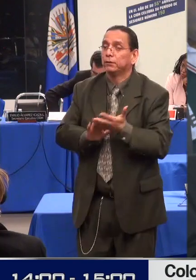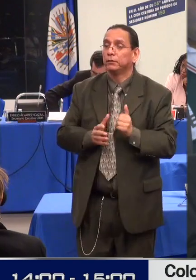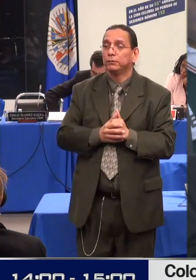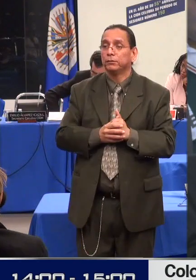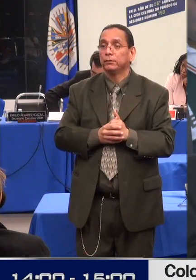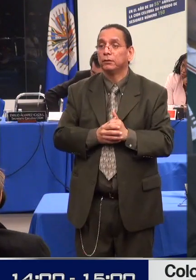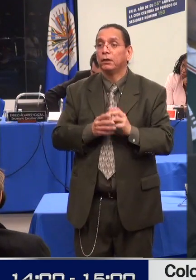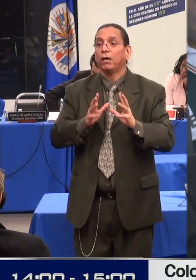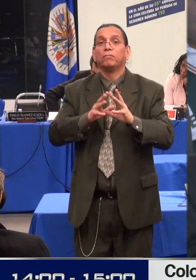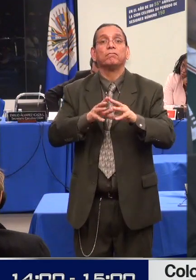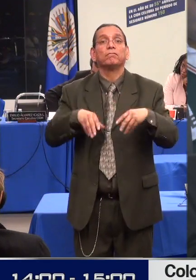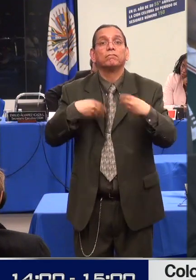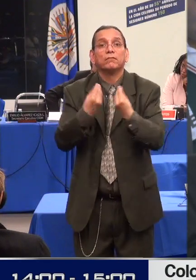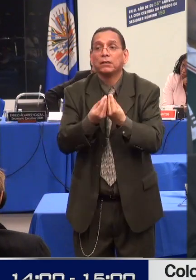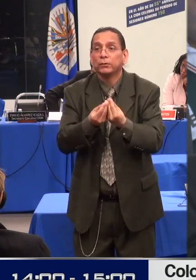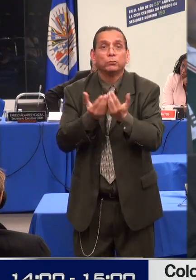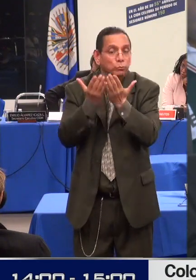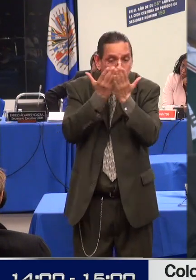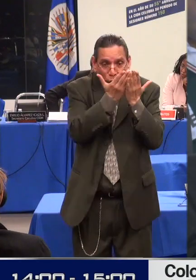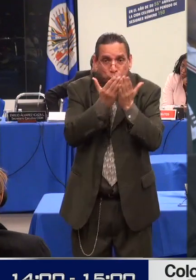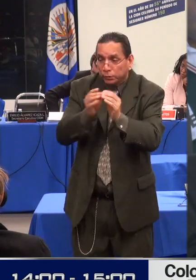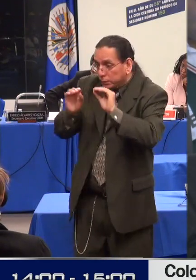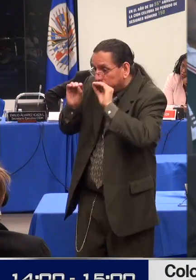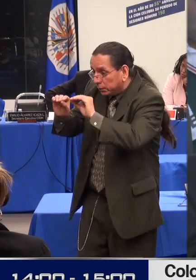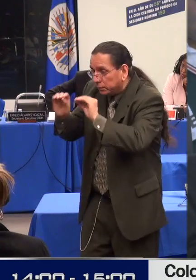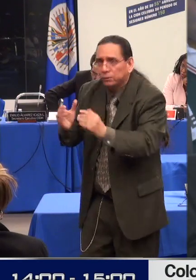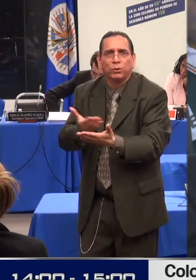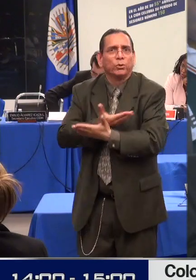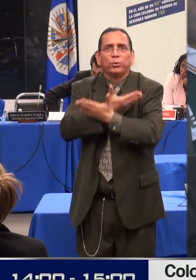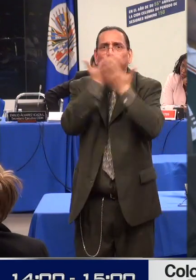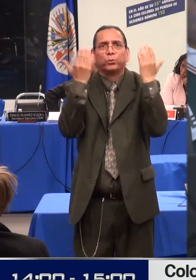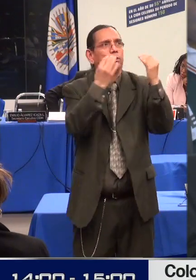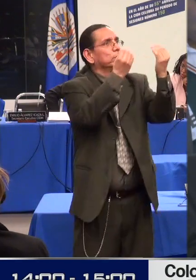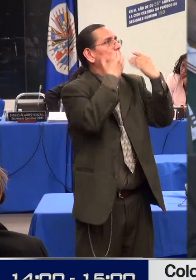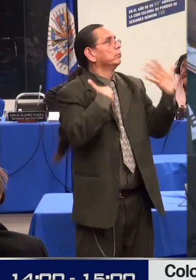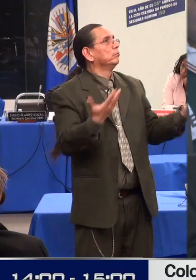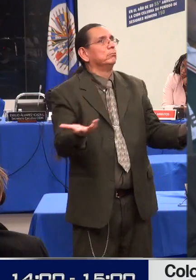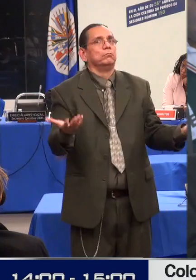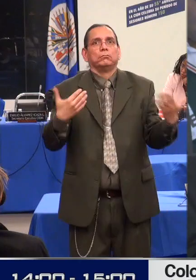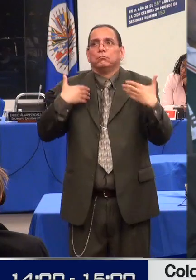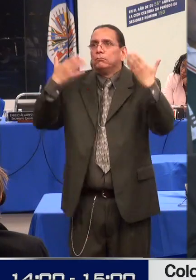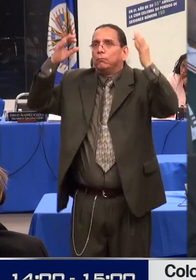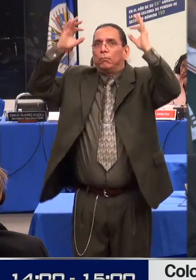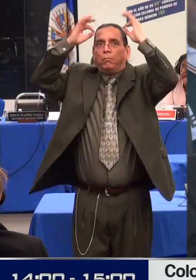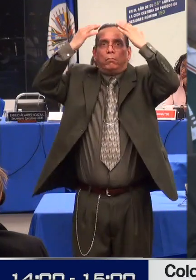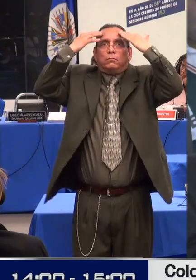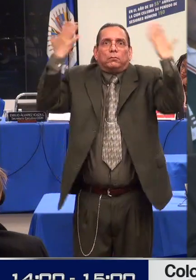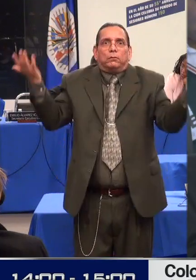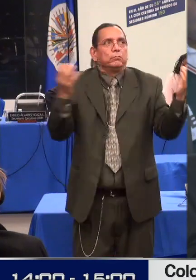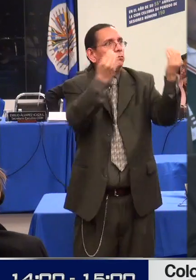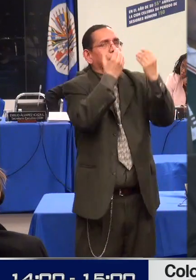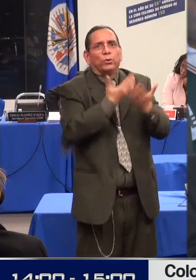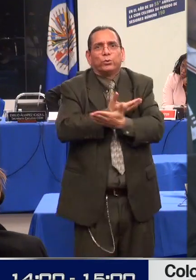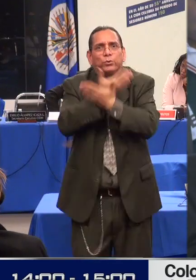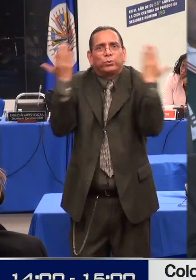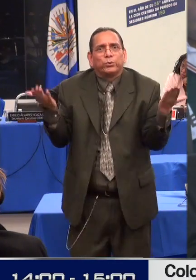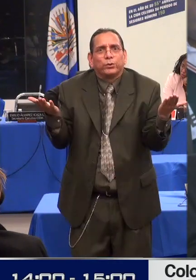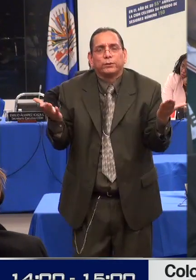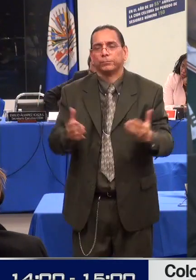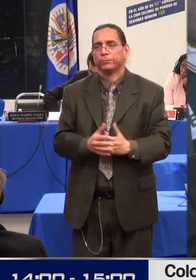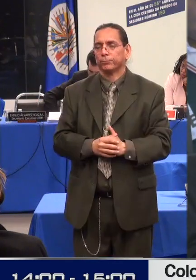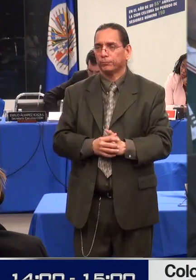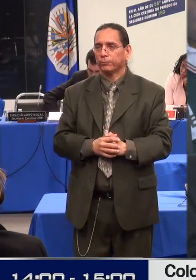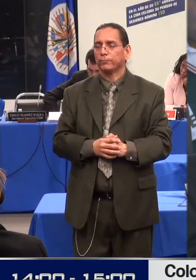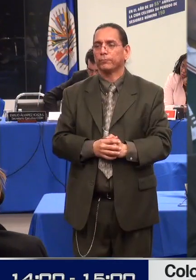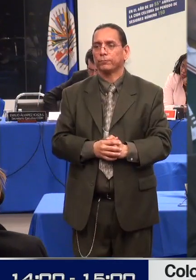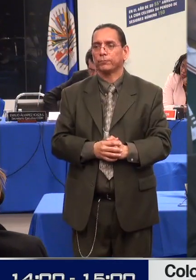complicadas de entender y nunca nos dan un ejemplo. Todavía seguimos con las mismas dudas